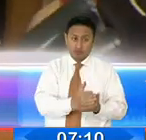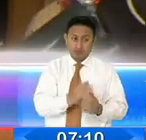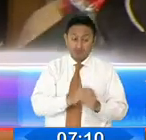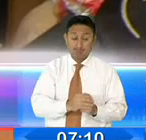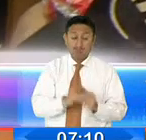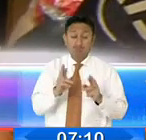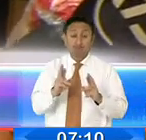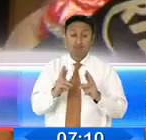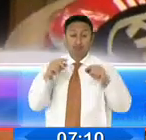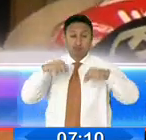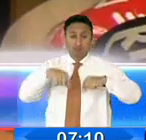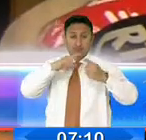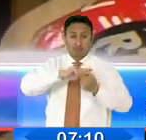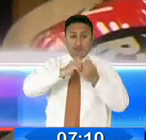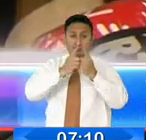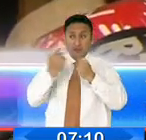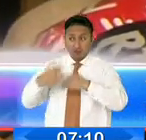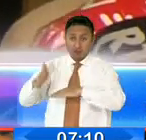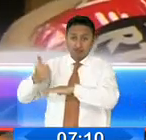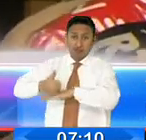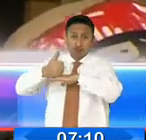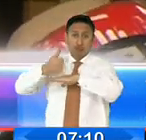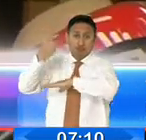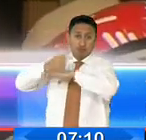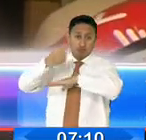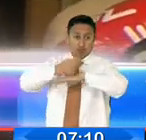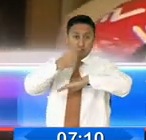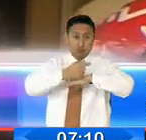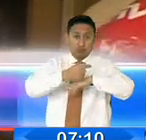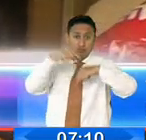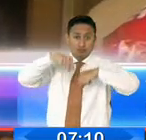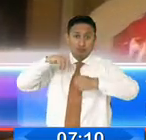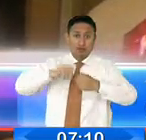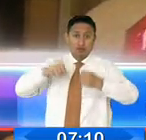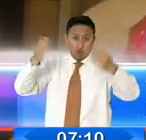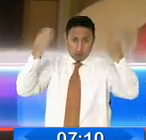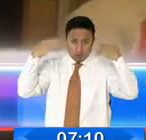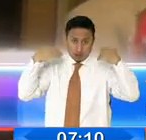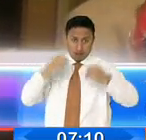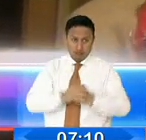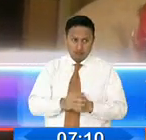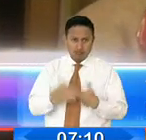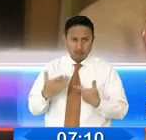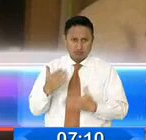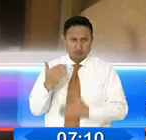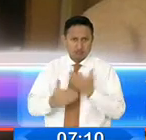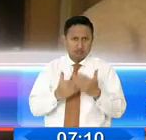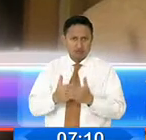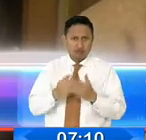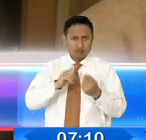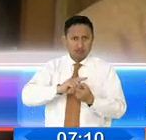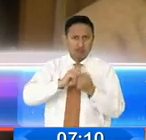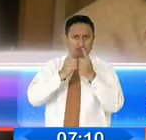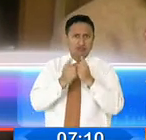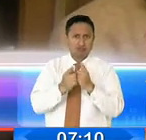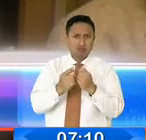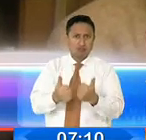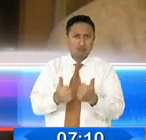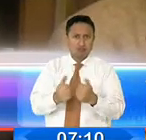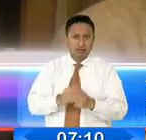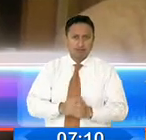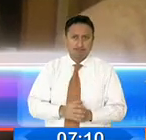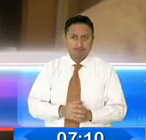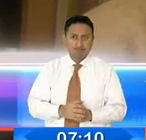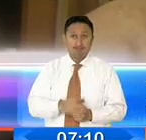cambio en los gerentes, el cambio en las bolsas de valores tanto de Quito como de Guayaquil, produzca unos cambios lo suficientemente grandes en